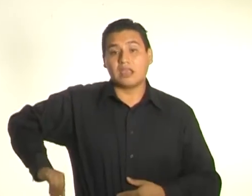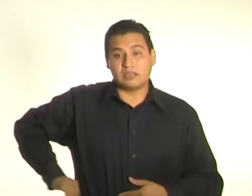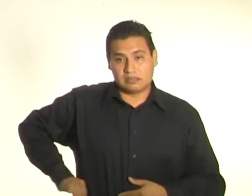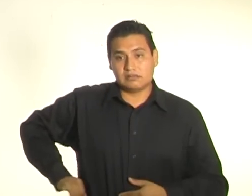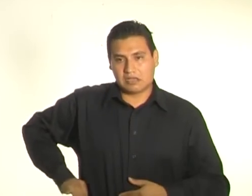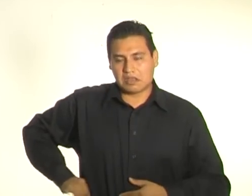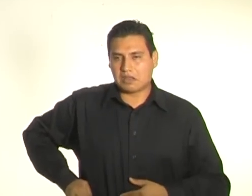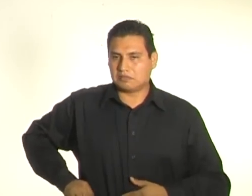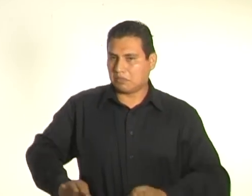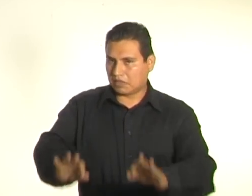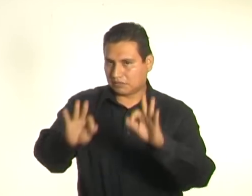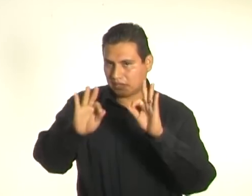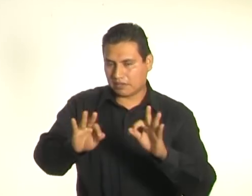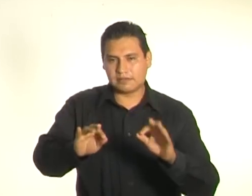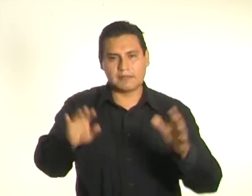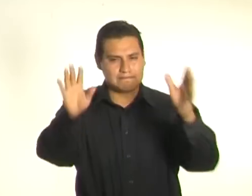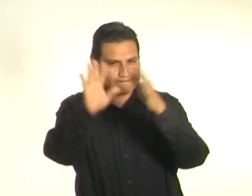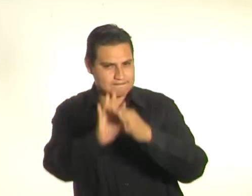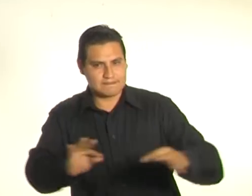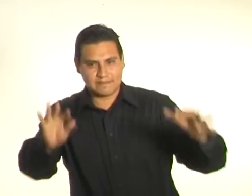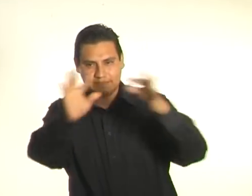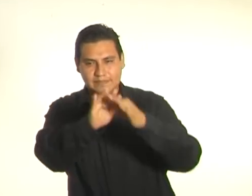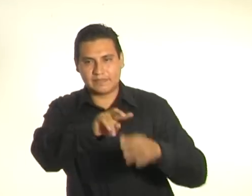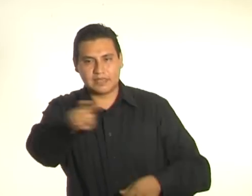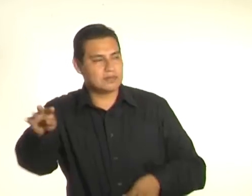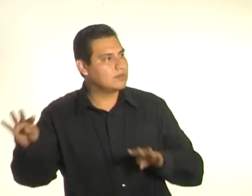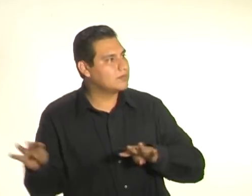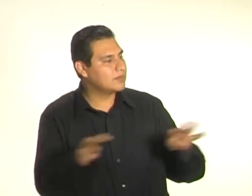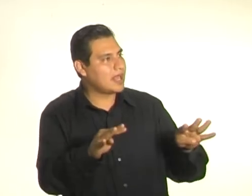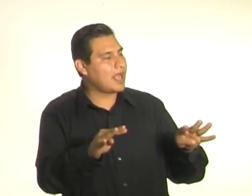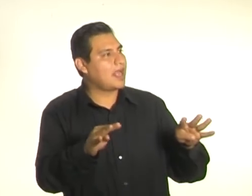que les sirva, que amplíe su conocimiento.